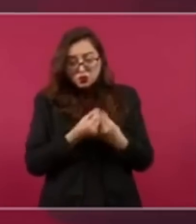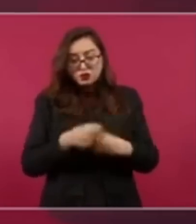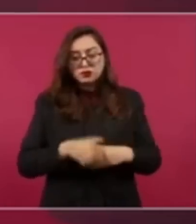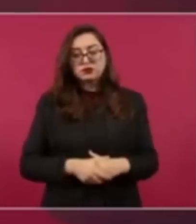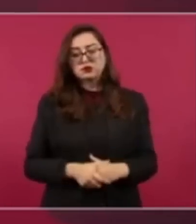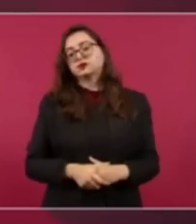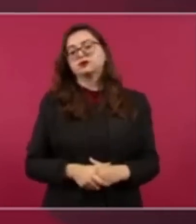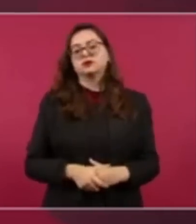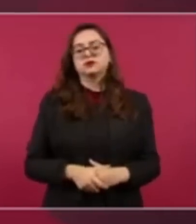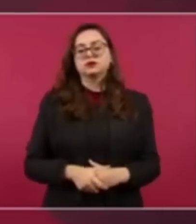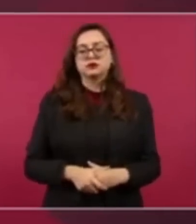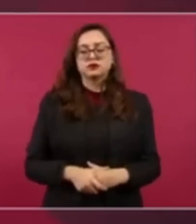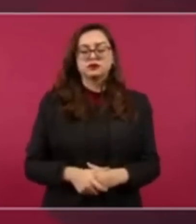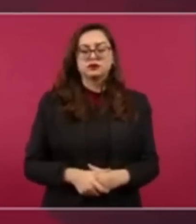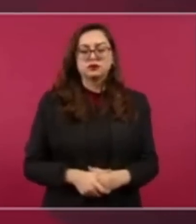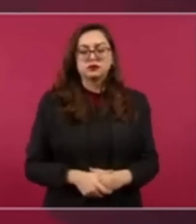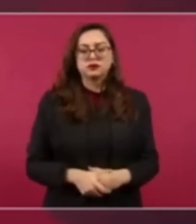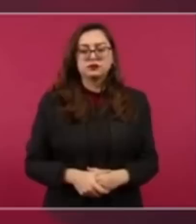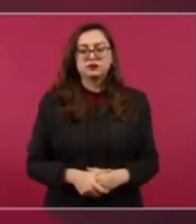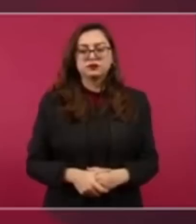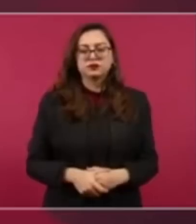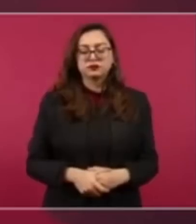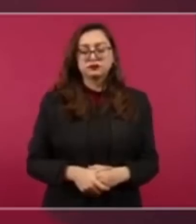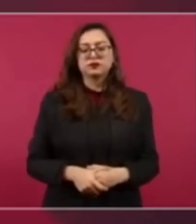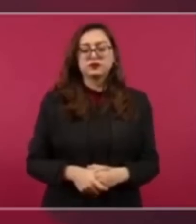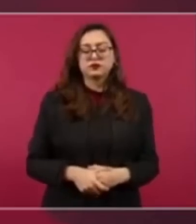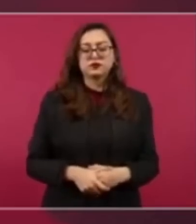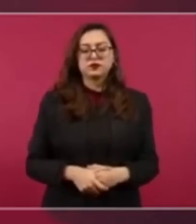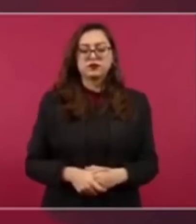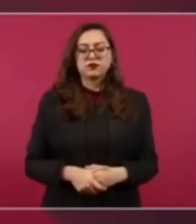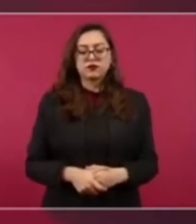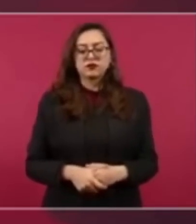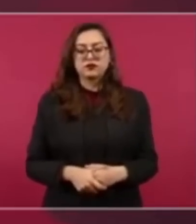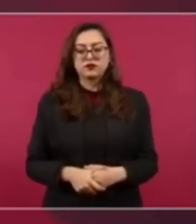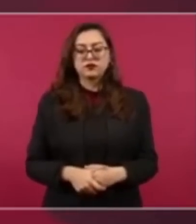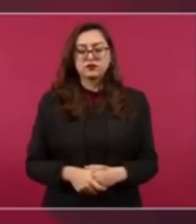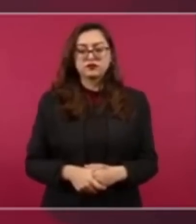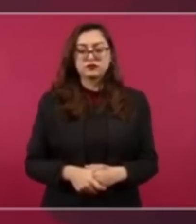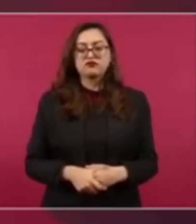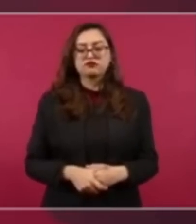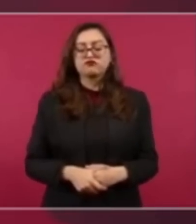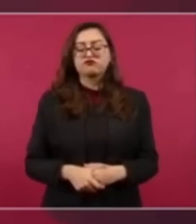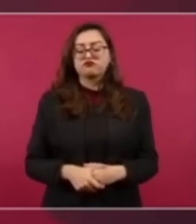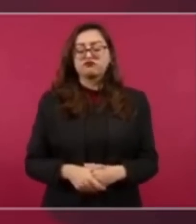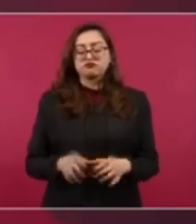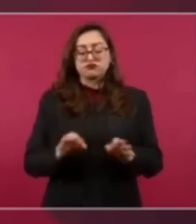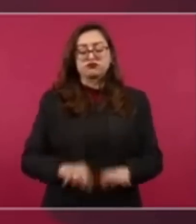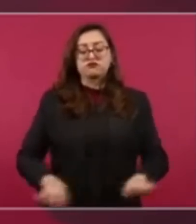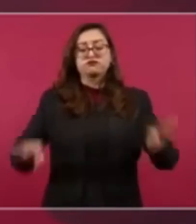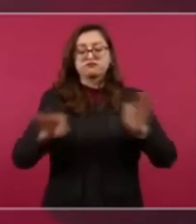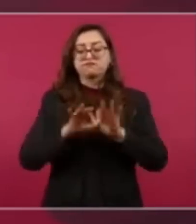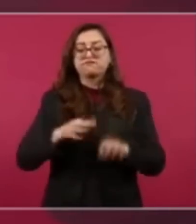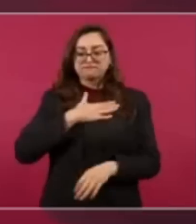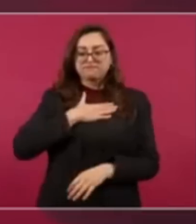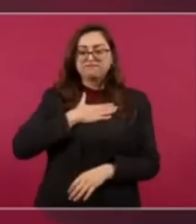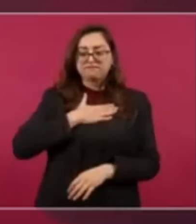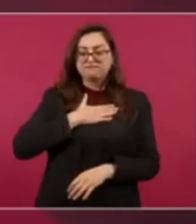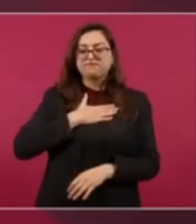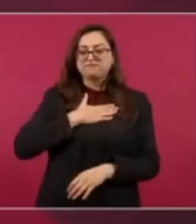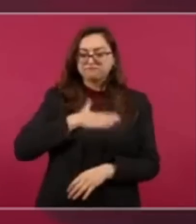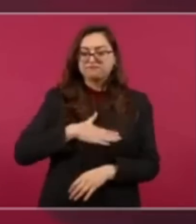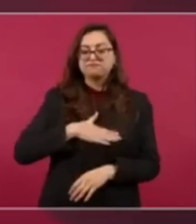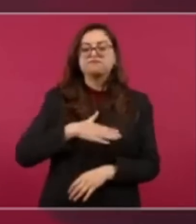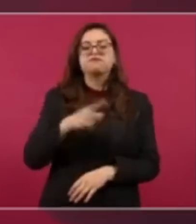tiene que darse aquí, no va haber justicia en otras partes. Tenemos nosotros